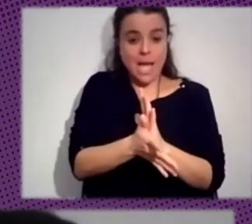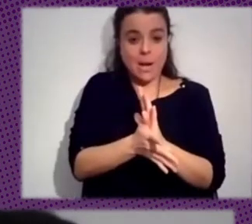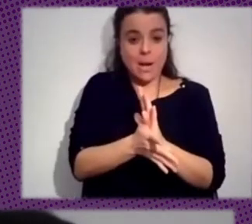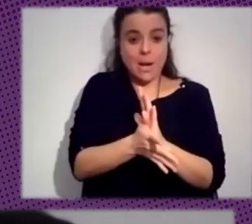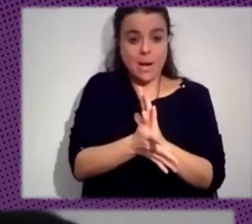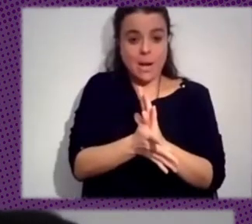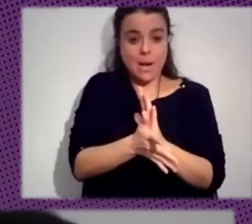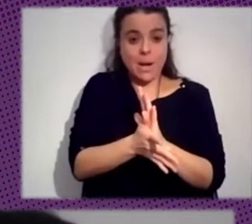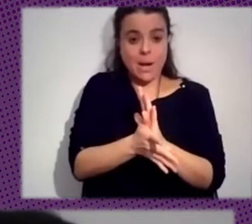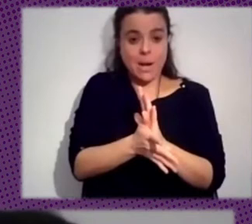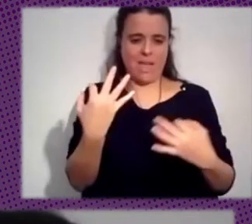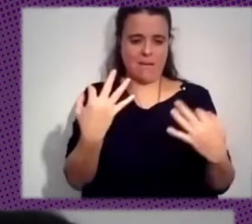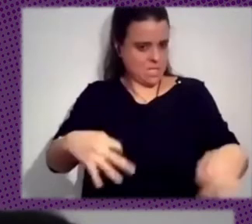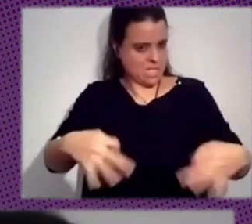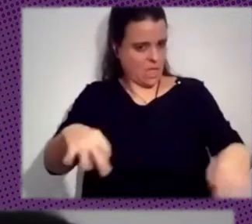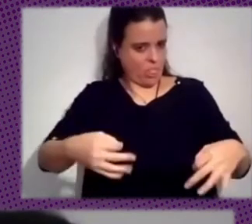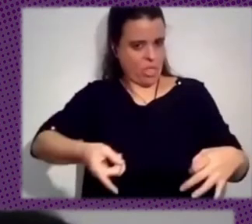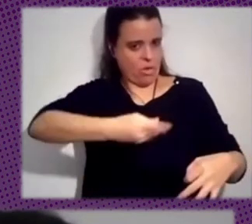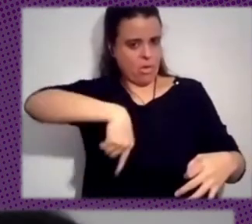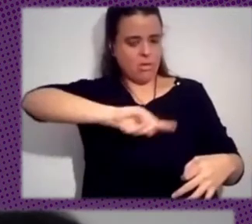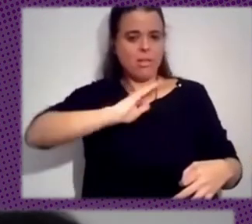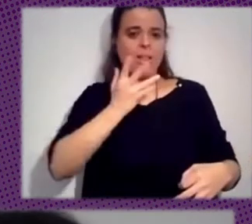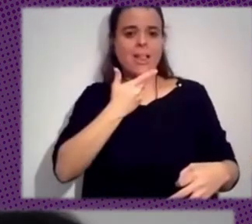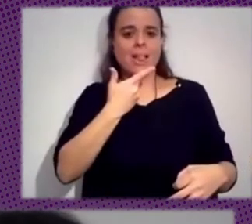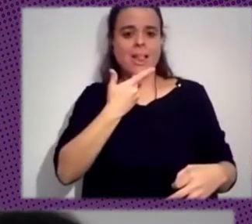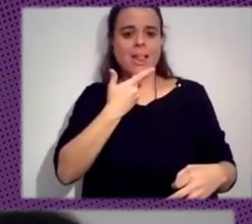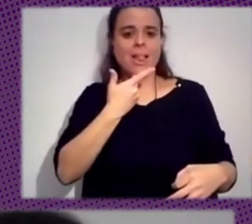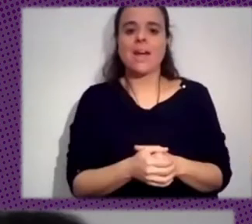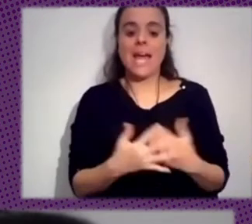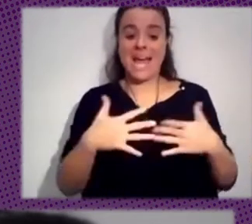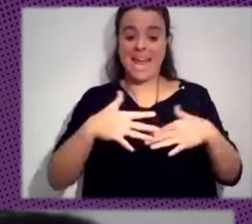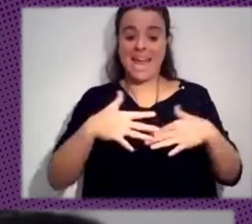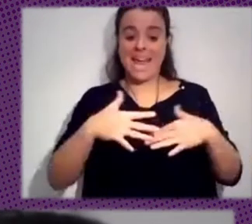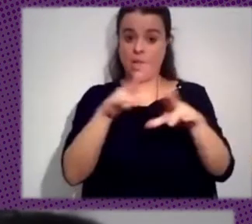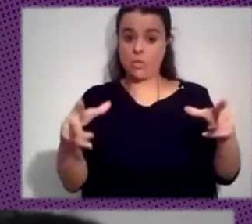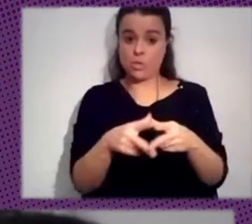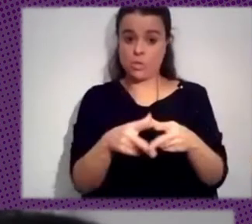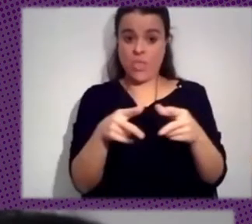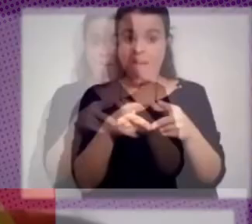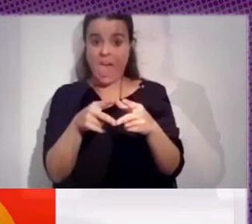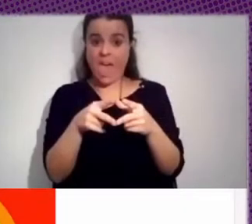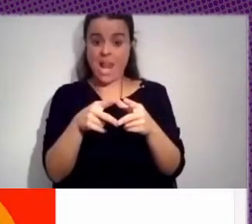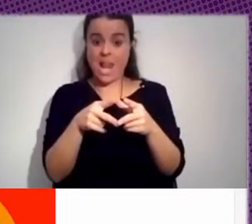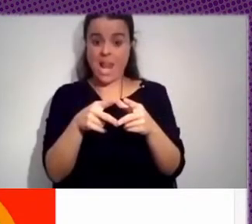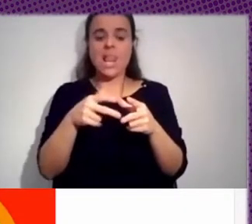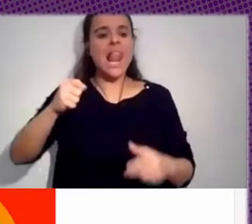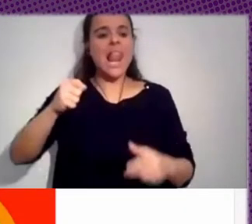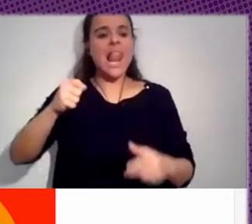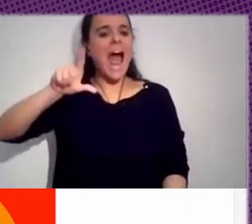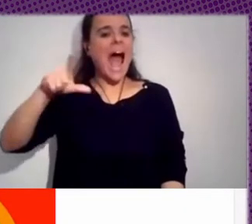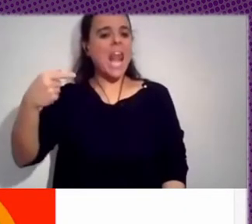simple con la que ya todas estamos familiarizadas, que es esto de que en redes sociales todos los algoritmos, no solamente en Twitter, en todas las redes,